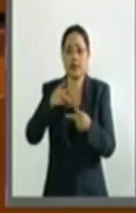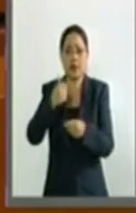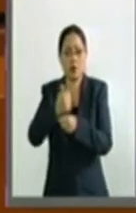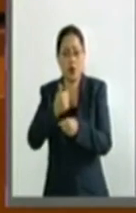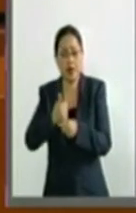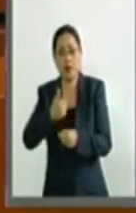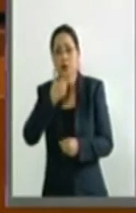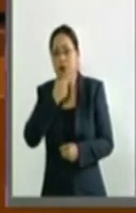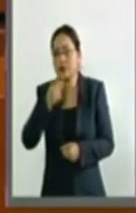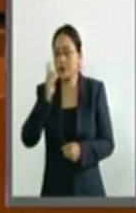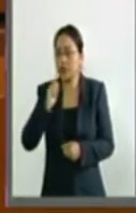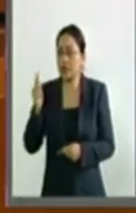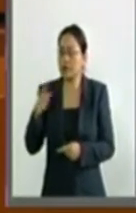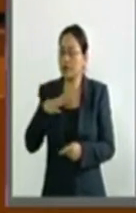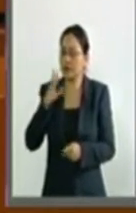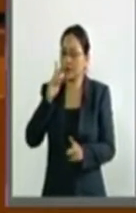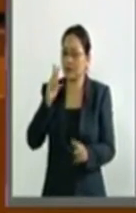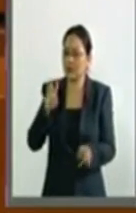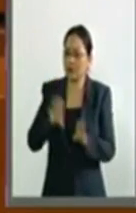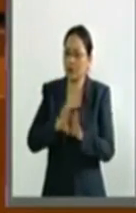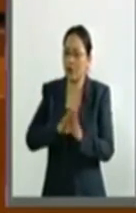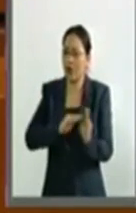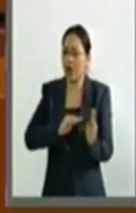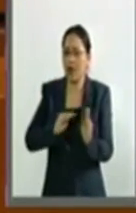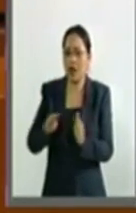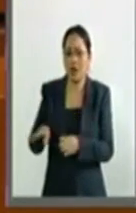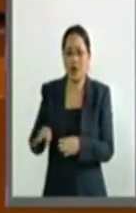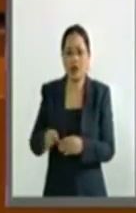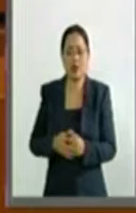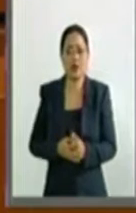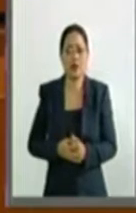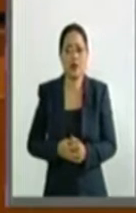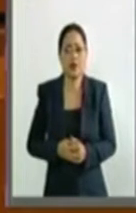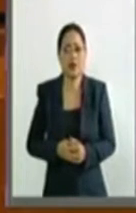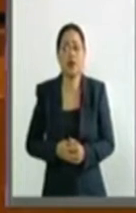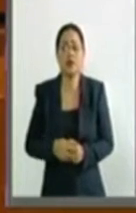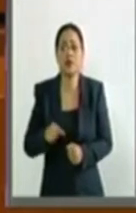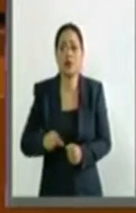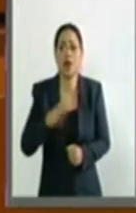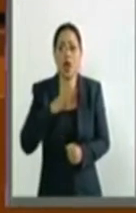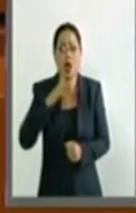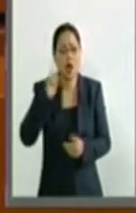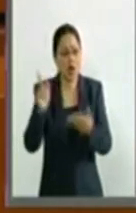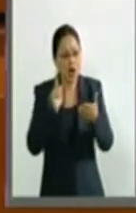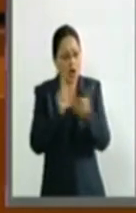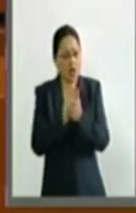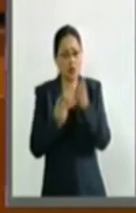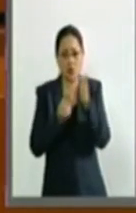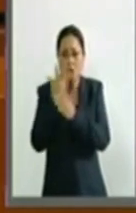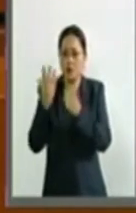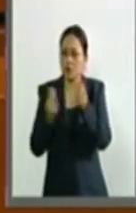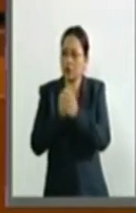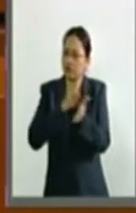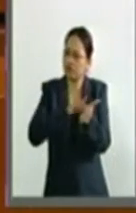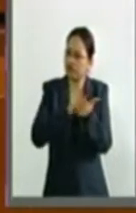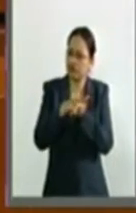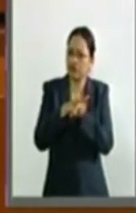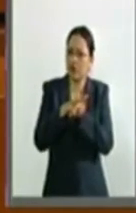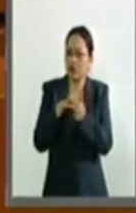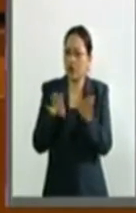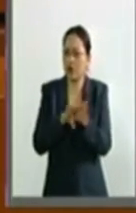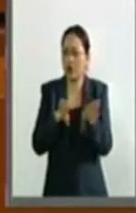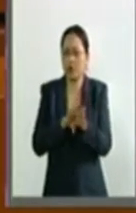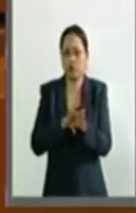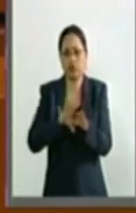hemos visto con tristeza que han sido abandonados. Por más política pública que podamos reforzar, no hay más como el